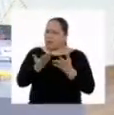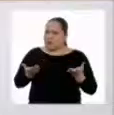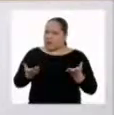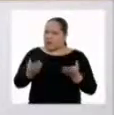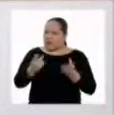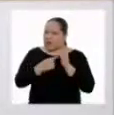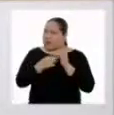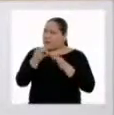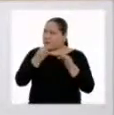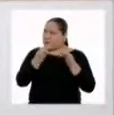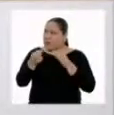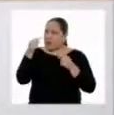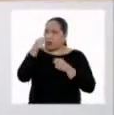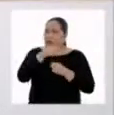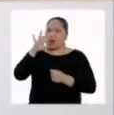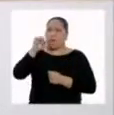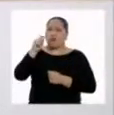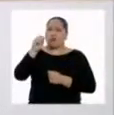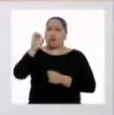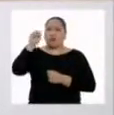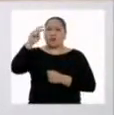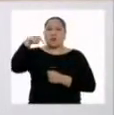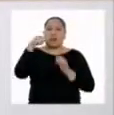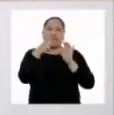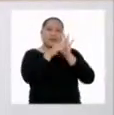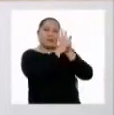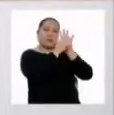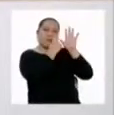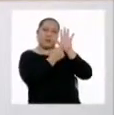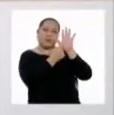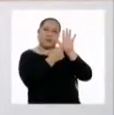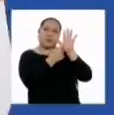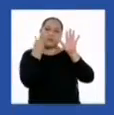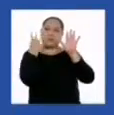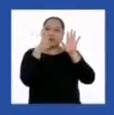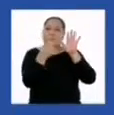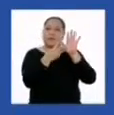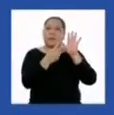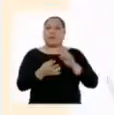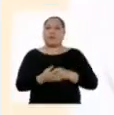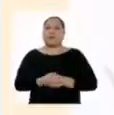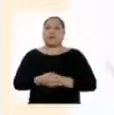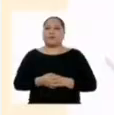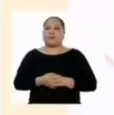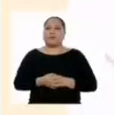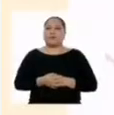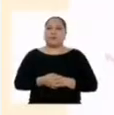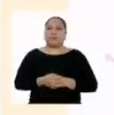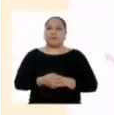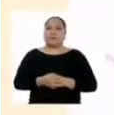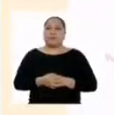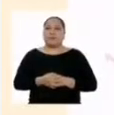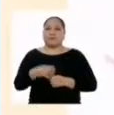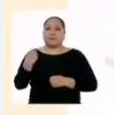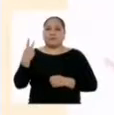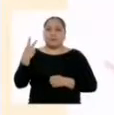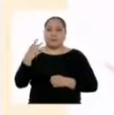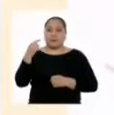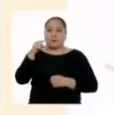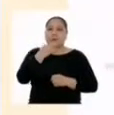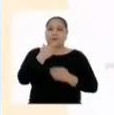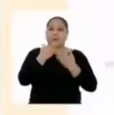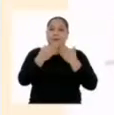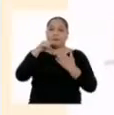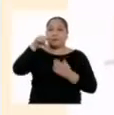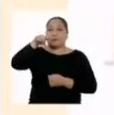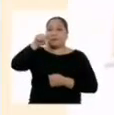fotosíntesis? Sí, esta es la ecuación de la fotosíntesis. Veamos. En las partes verdes, gracias a